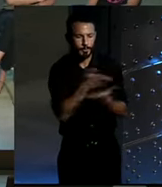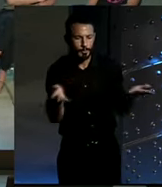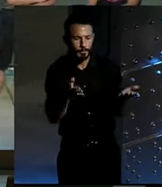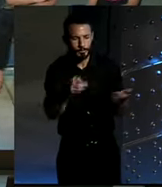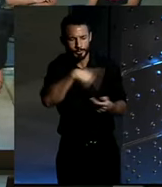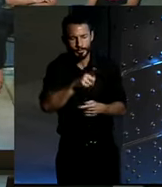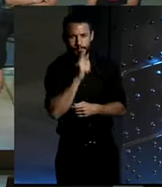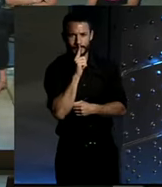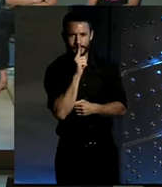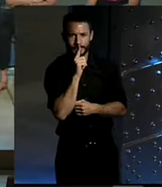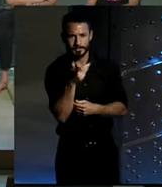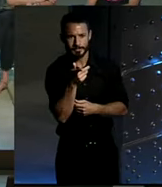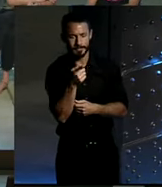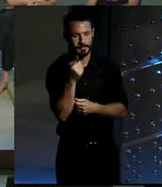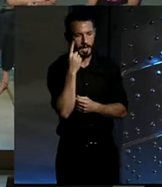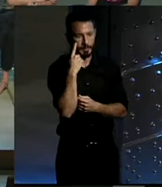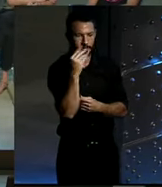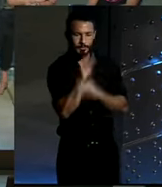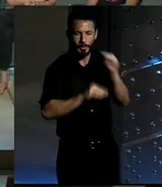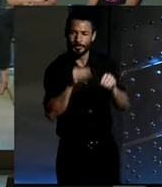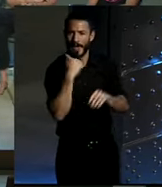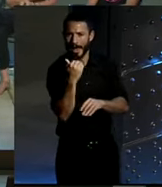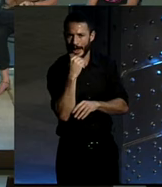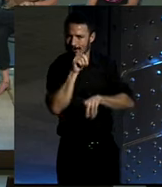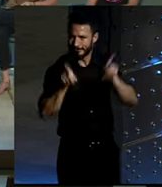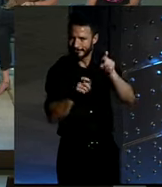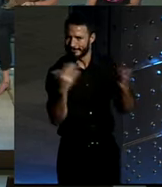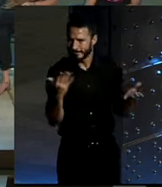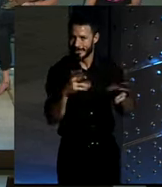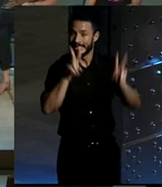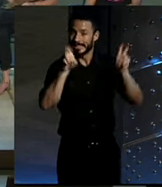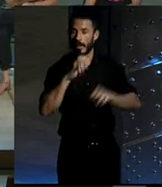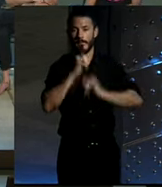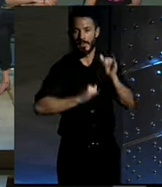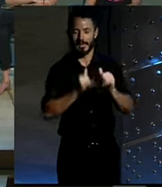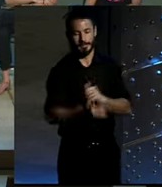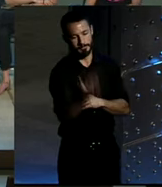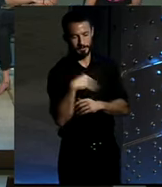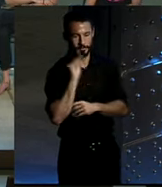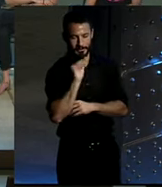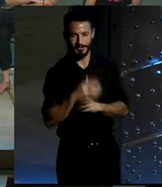Los chicos están esperando vuestras preguntas sobre bicicletas. Adelante.